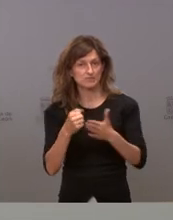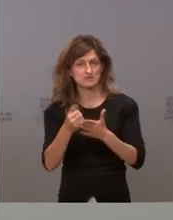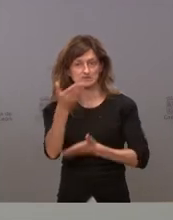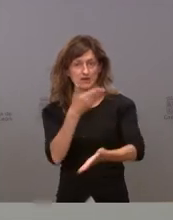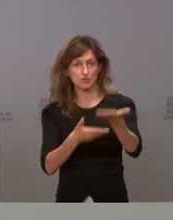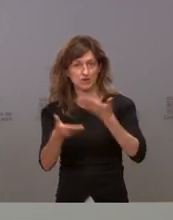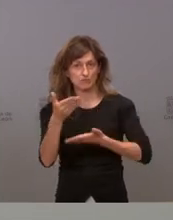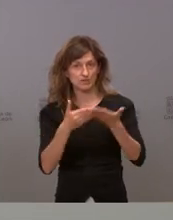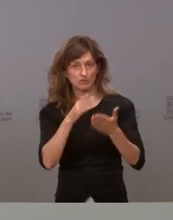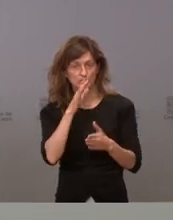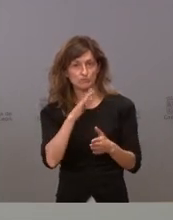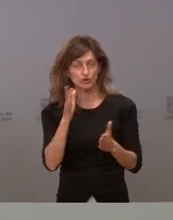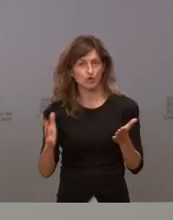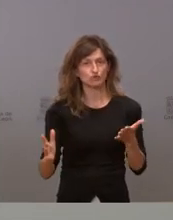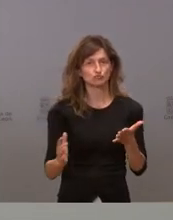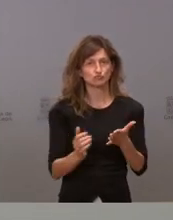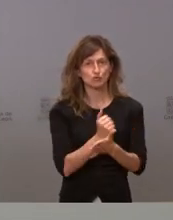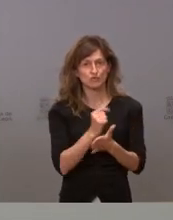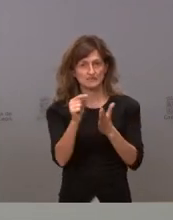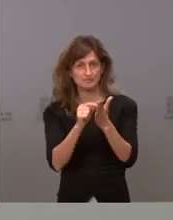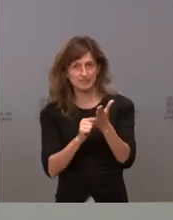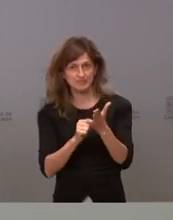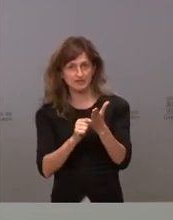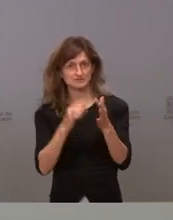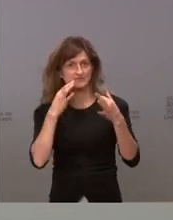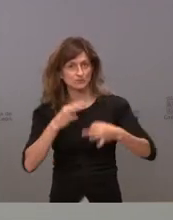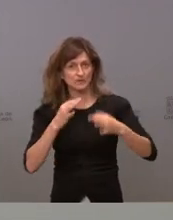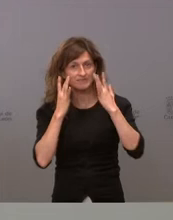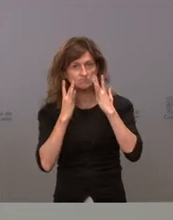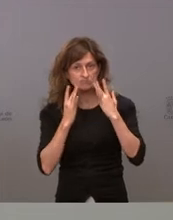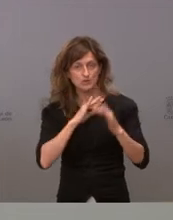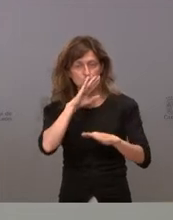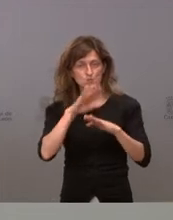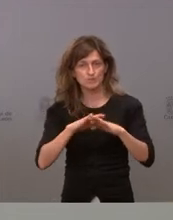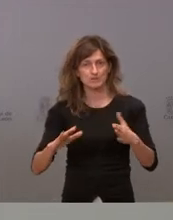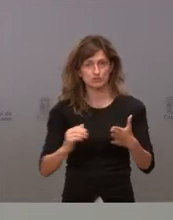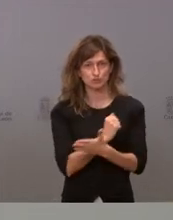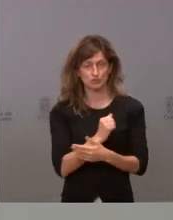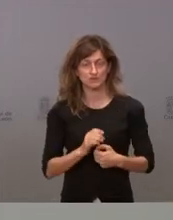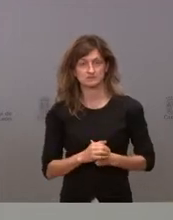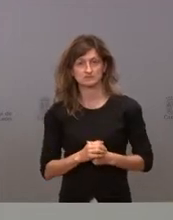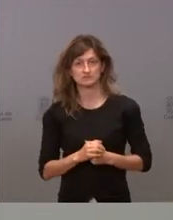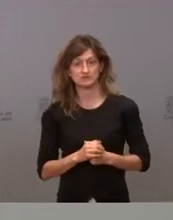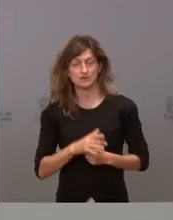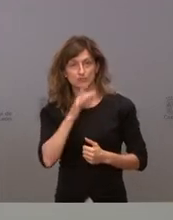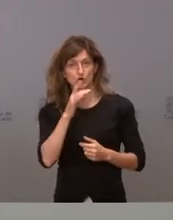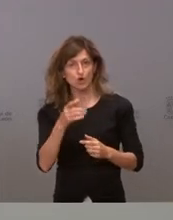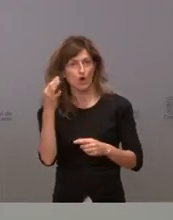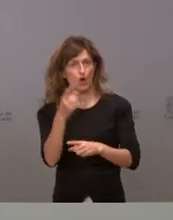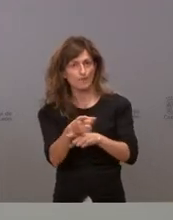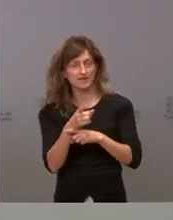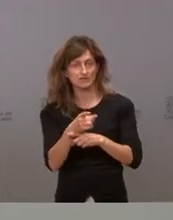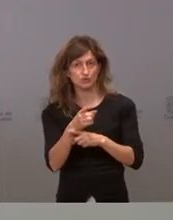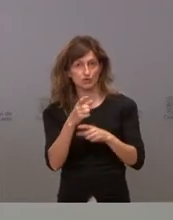en el cumplimiento de todas las medidas de higiene sigue estando vigente el uso de la mascarilla